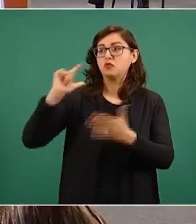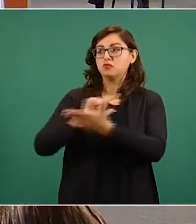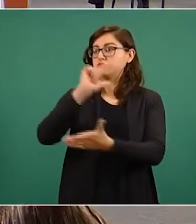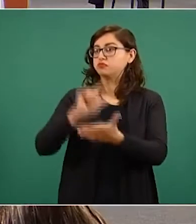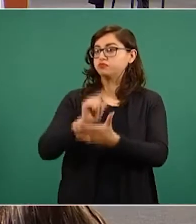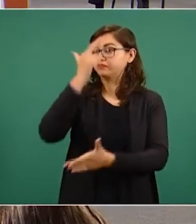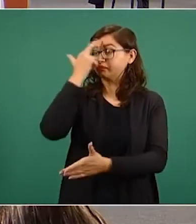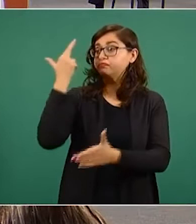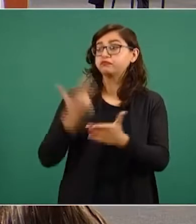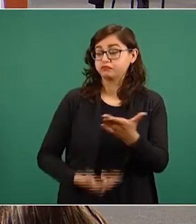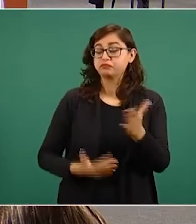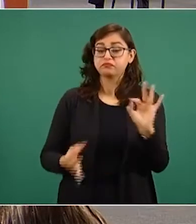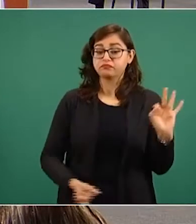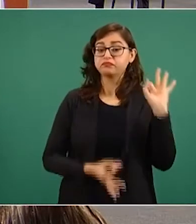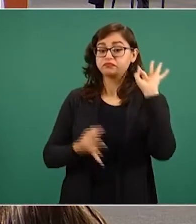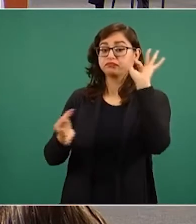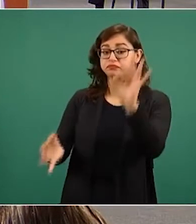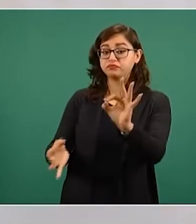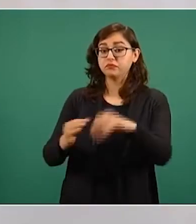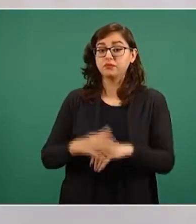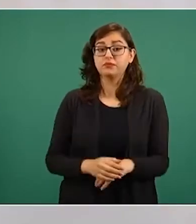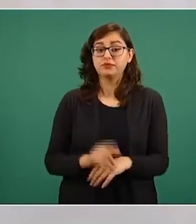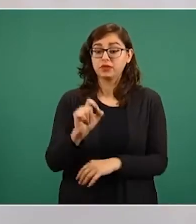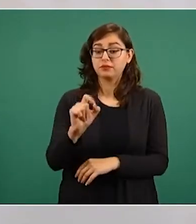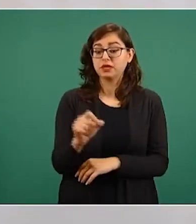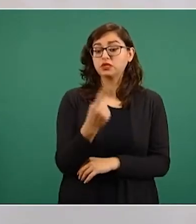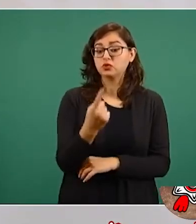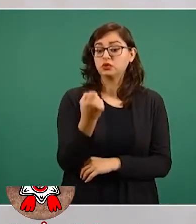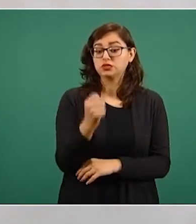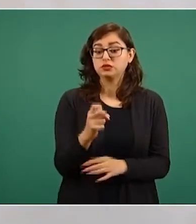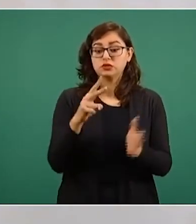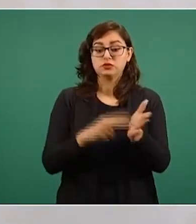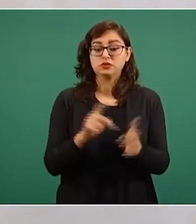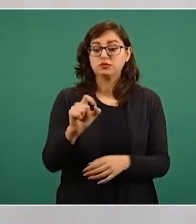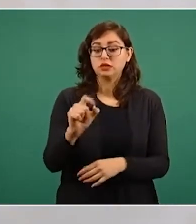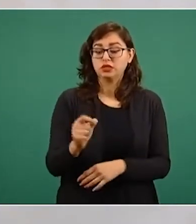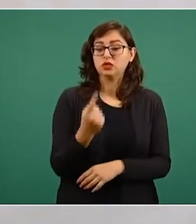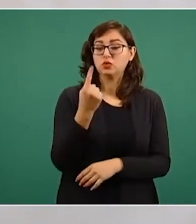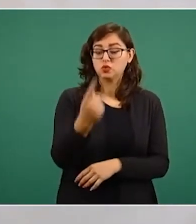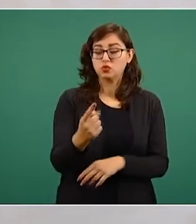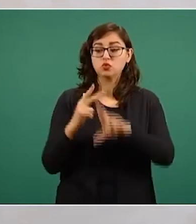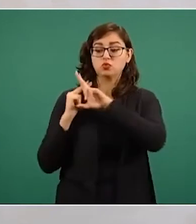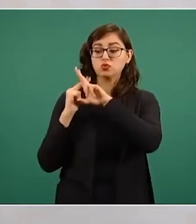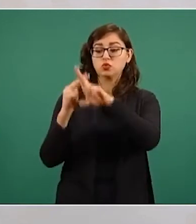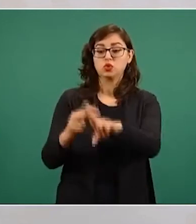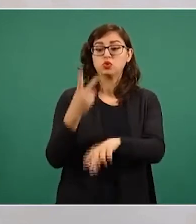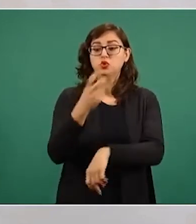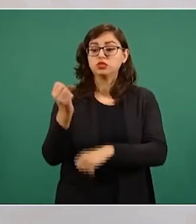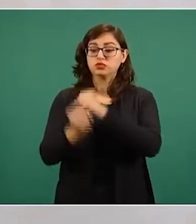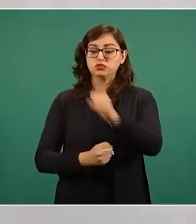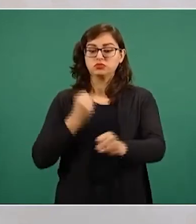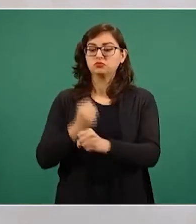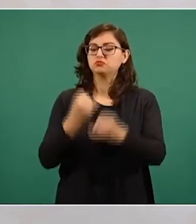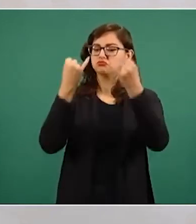en curso. El 21 de septiembre de 2021 México celebrará 200 años de vida